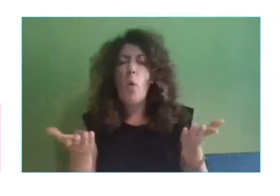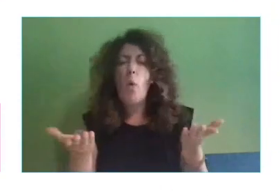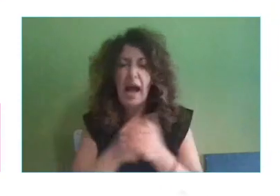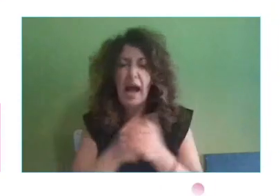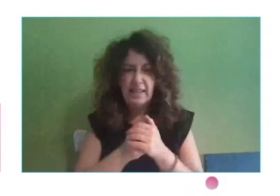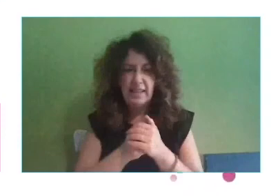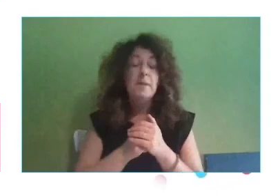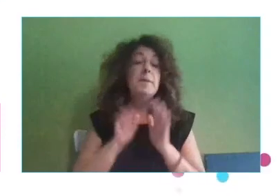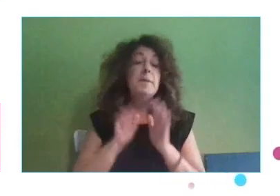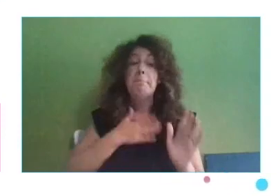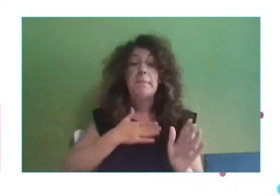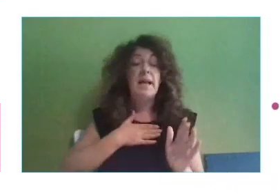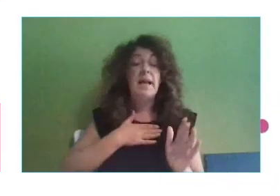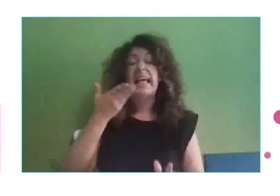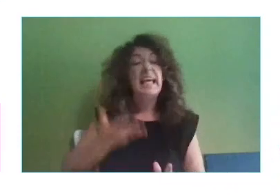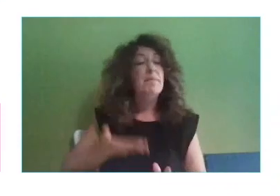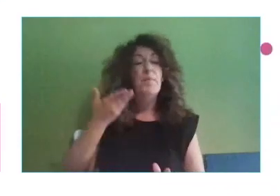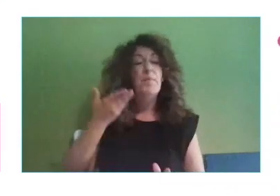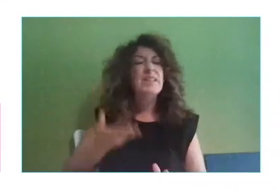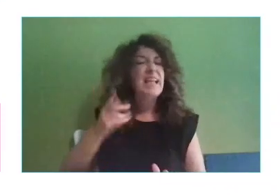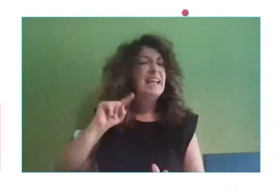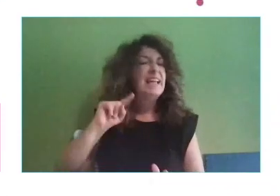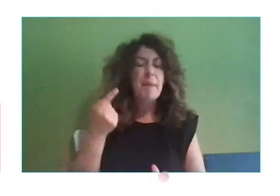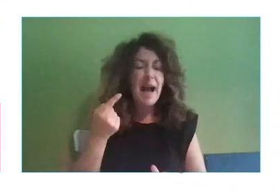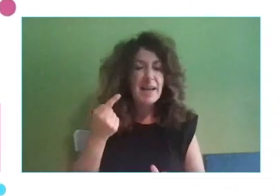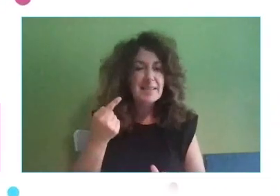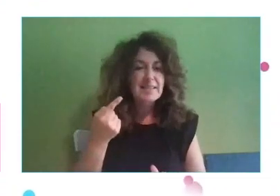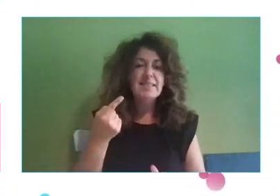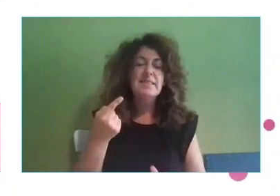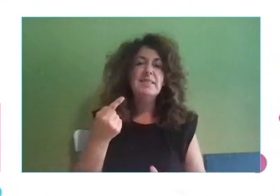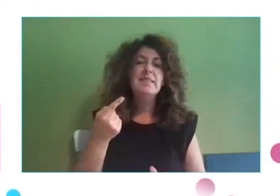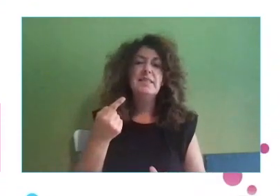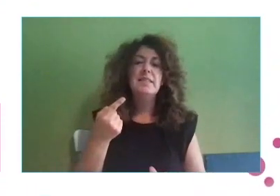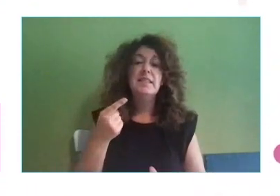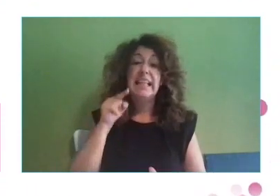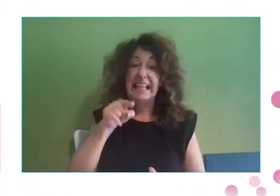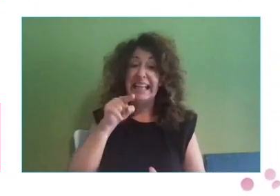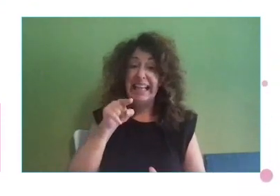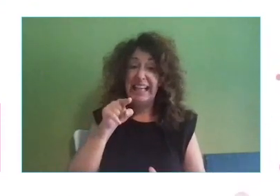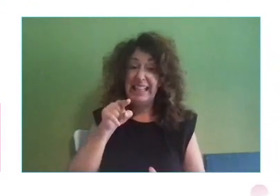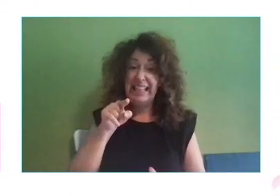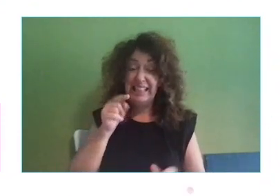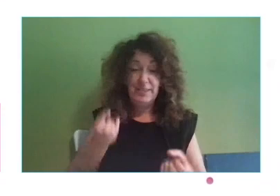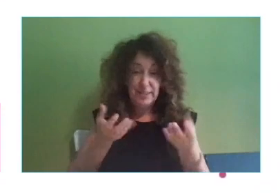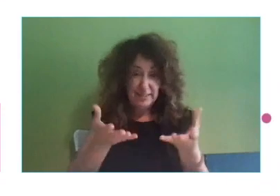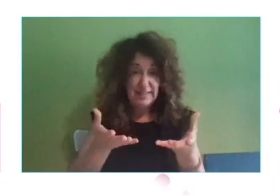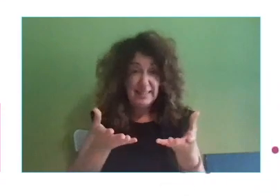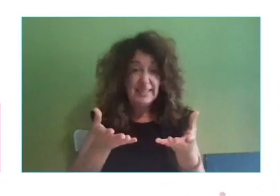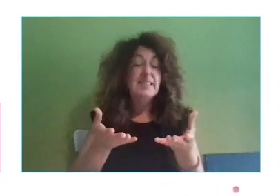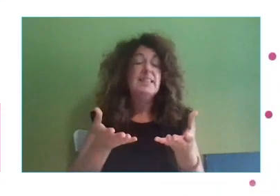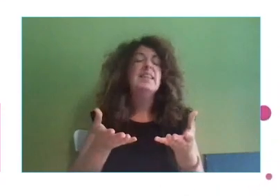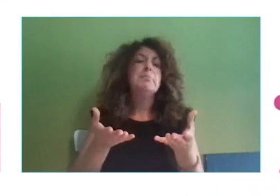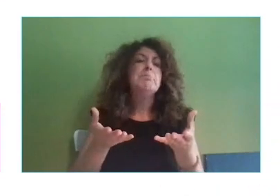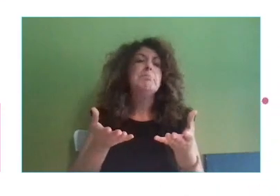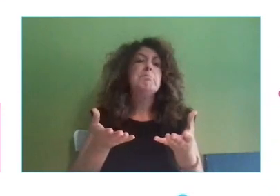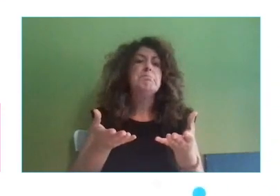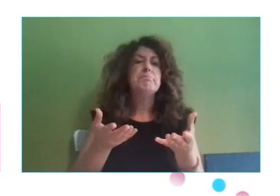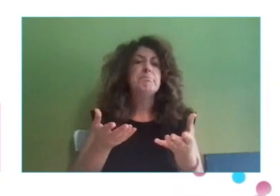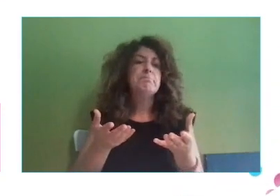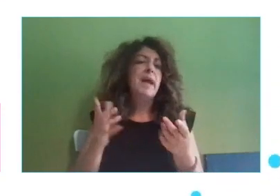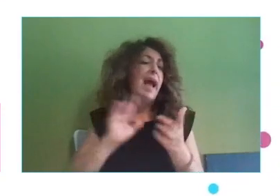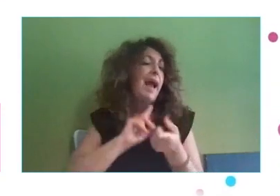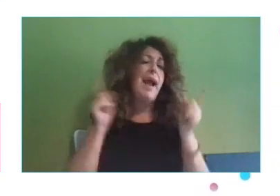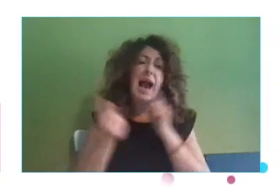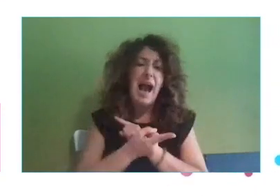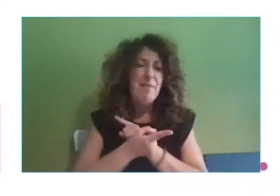importante es que todo esto puede hacer realmente un enorme cambio en nuestro tejido productivo, en nuestras PyMEs. Las PyMEs